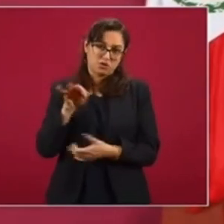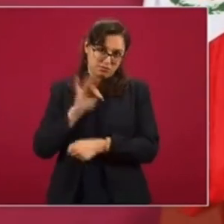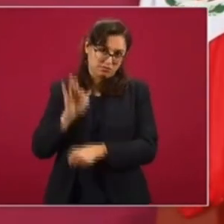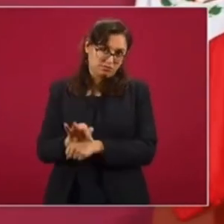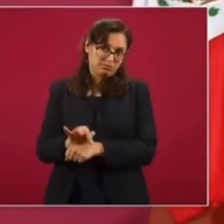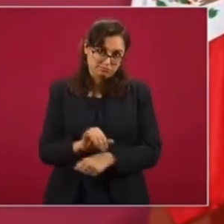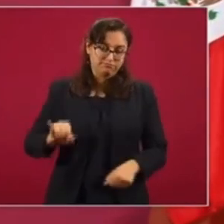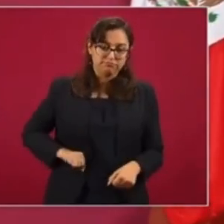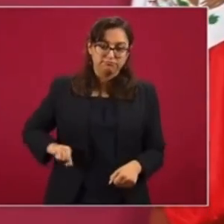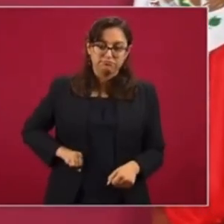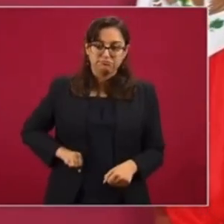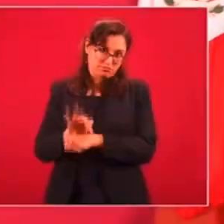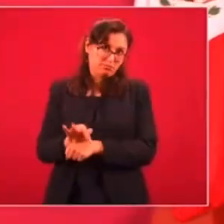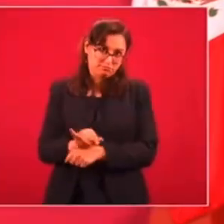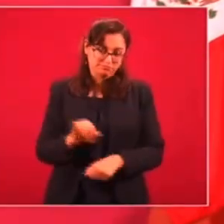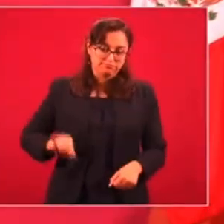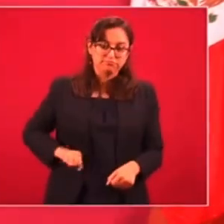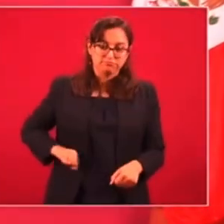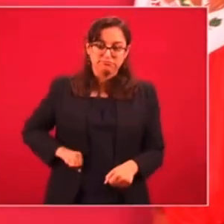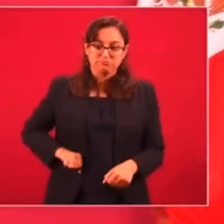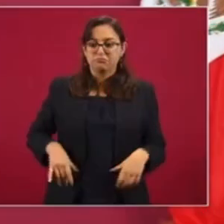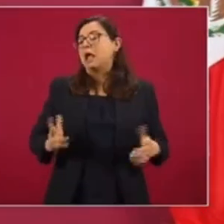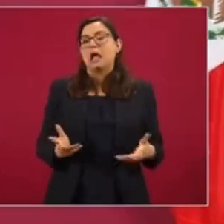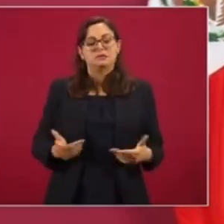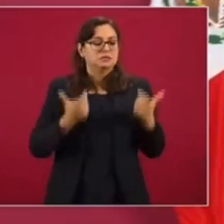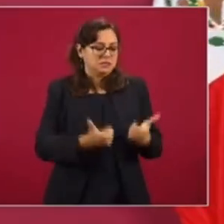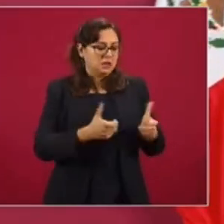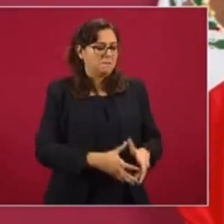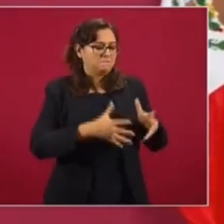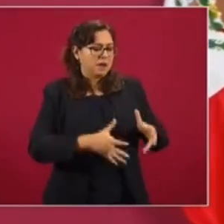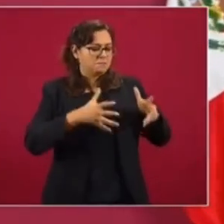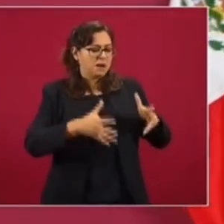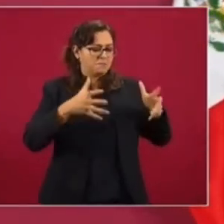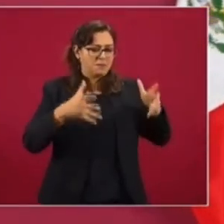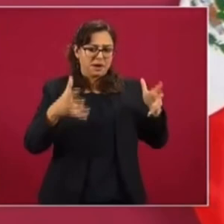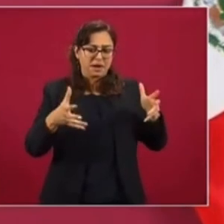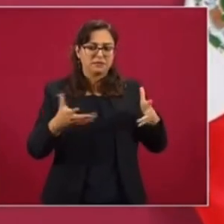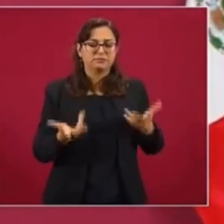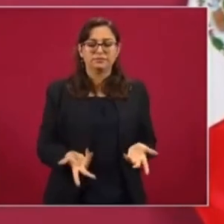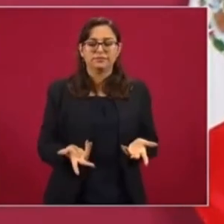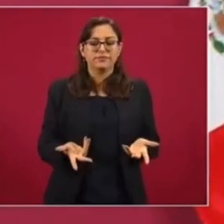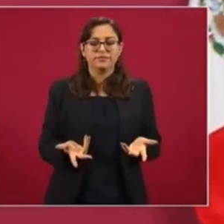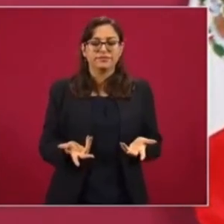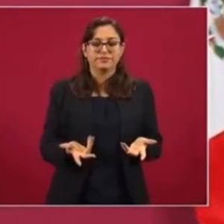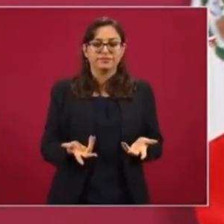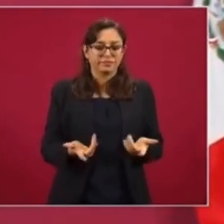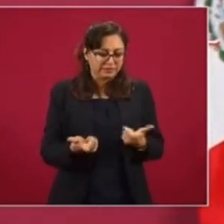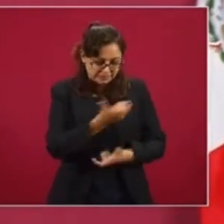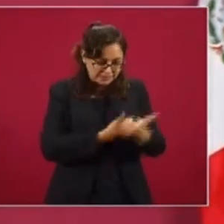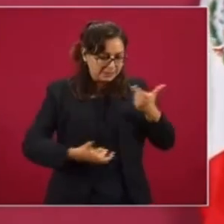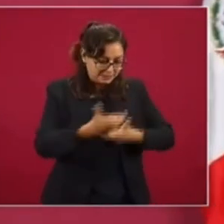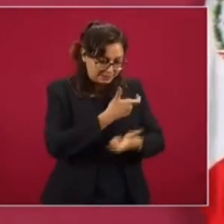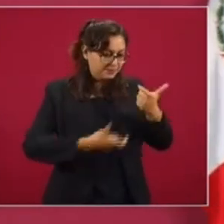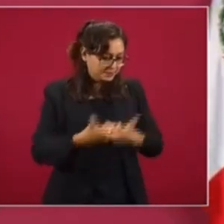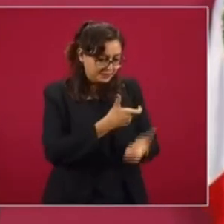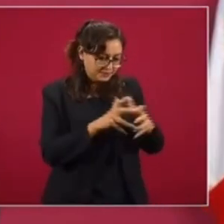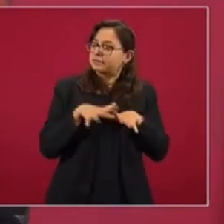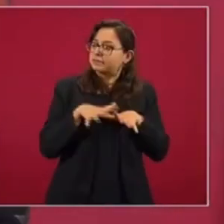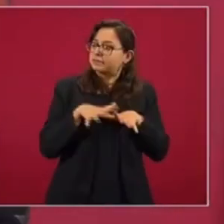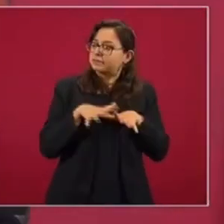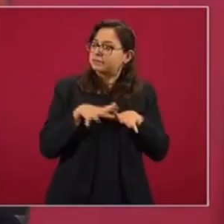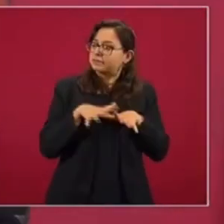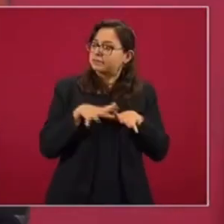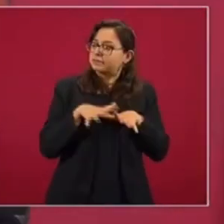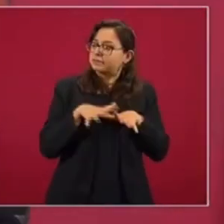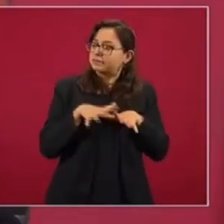No crecer por crecer, crecer por crecer, o lo que importa es sólo la economía, sólo lo material. No.